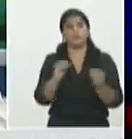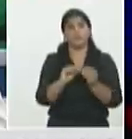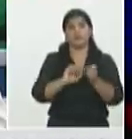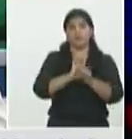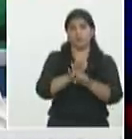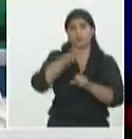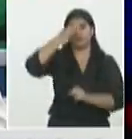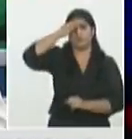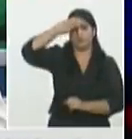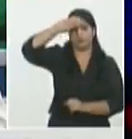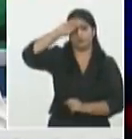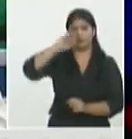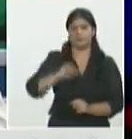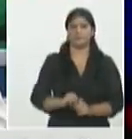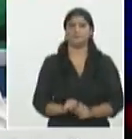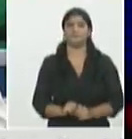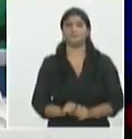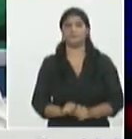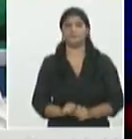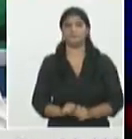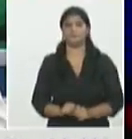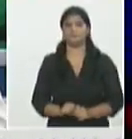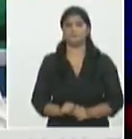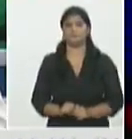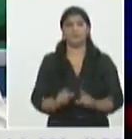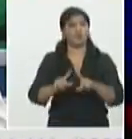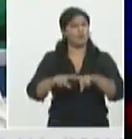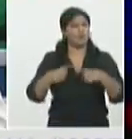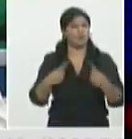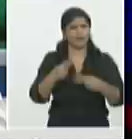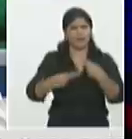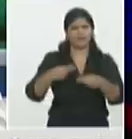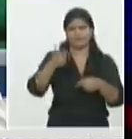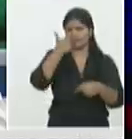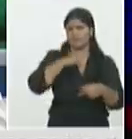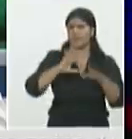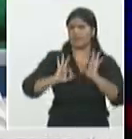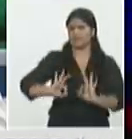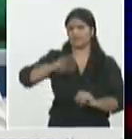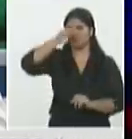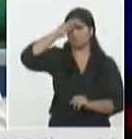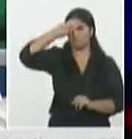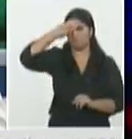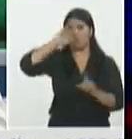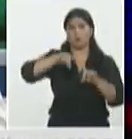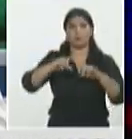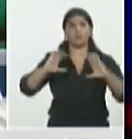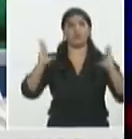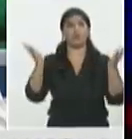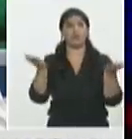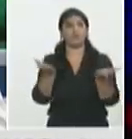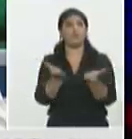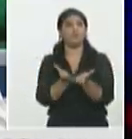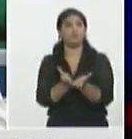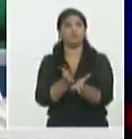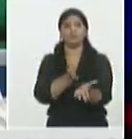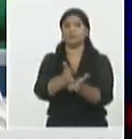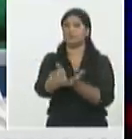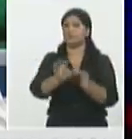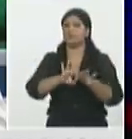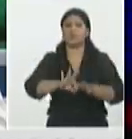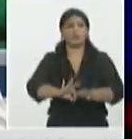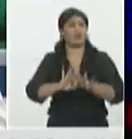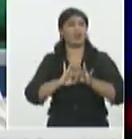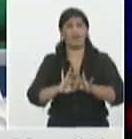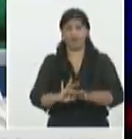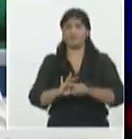cumplir estos protocolos? porque el mundo realmente no ha logrado todavía un control de la enfermedad ¿cómo? se siguen